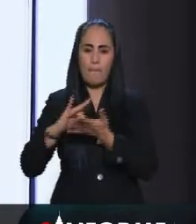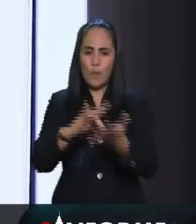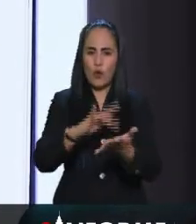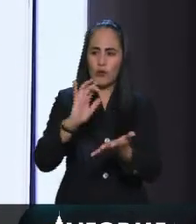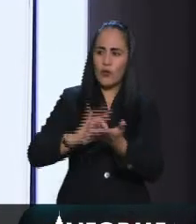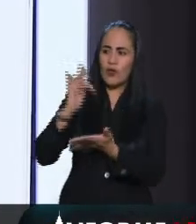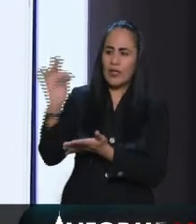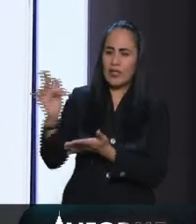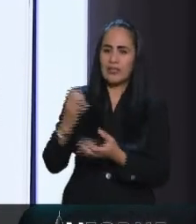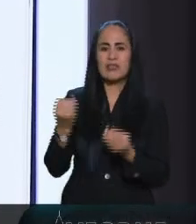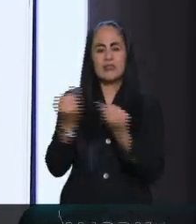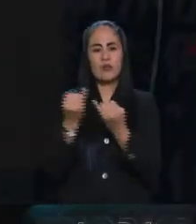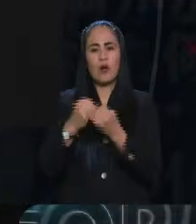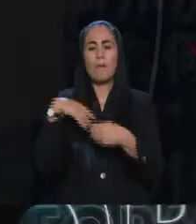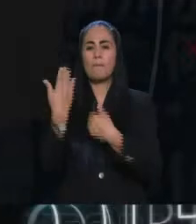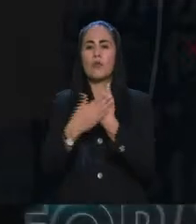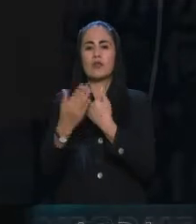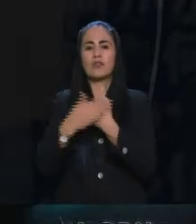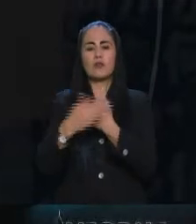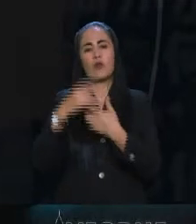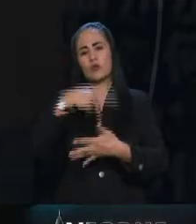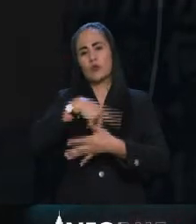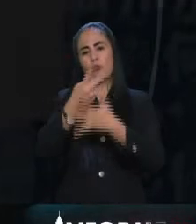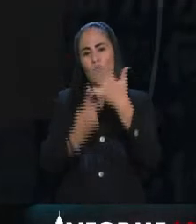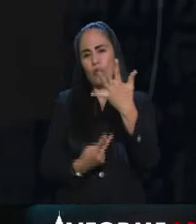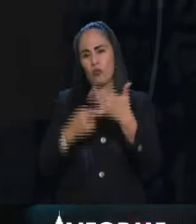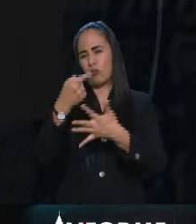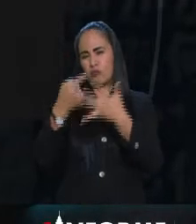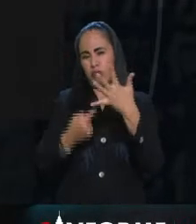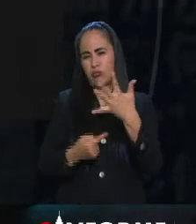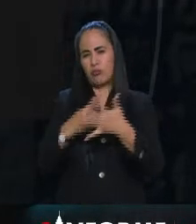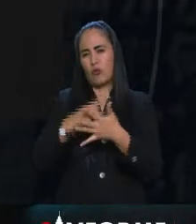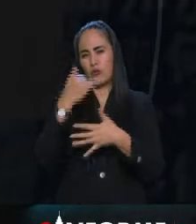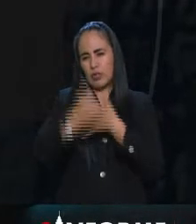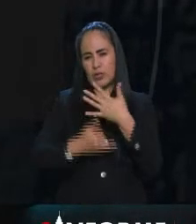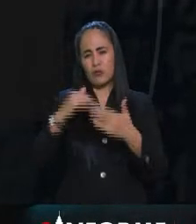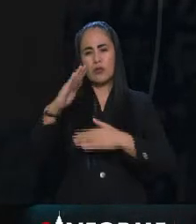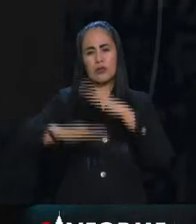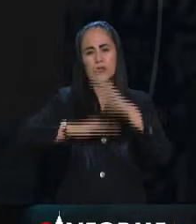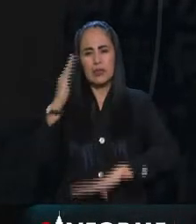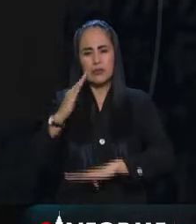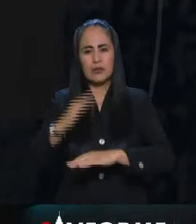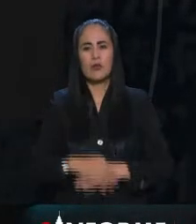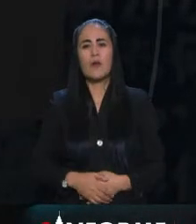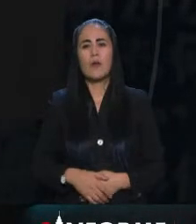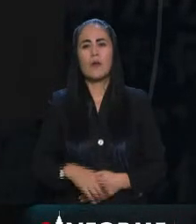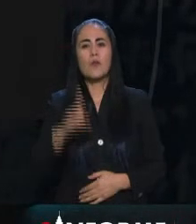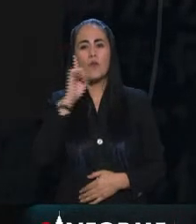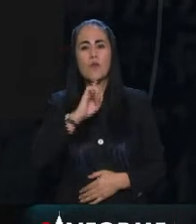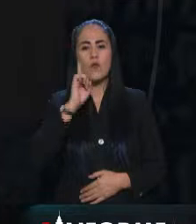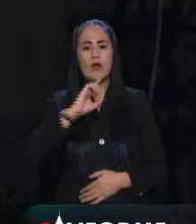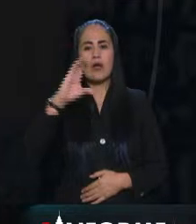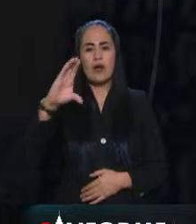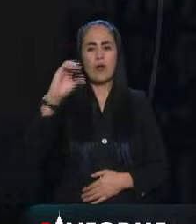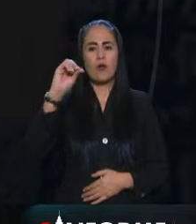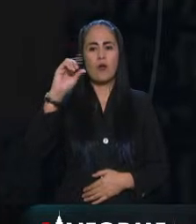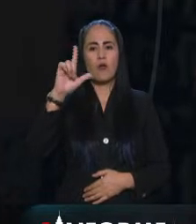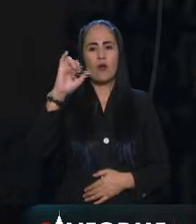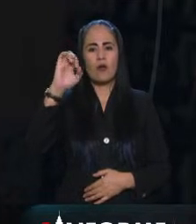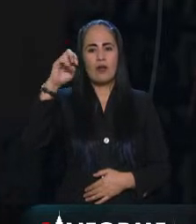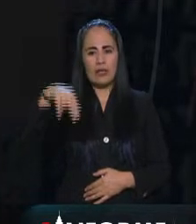éxito en sus proyectos en el futuro en su cuenta de Twitter Márquez Colín reconoció el reto que enfrenta al